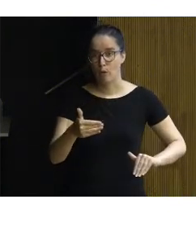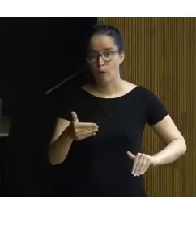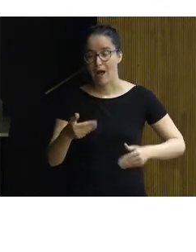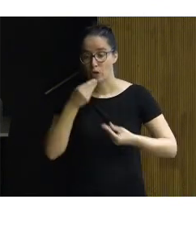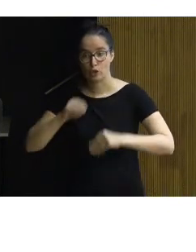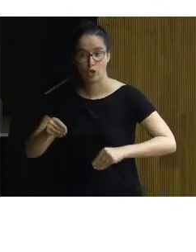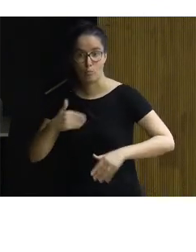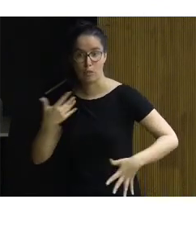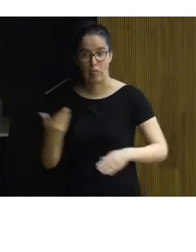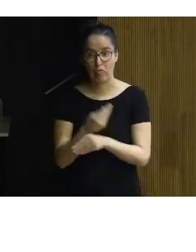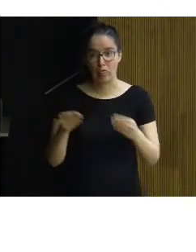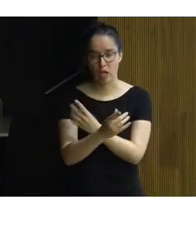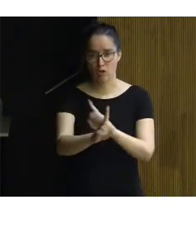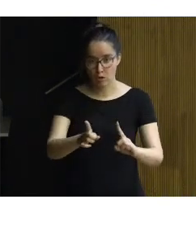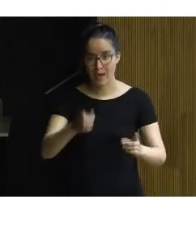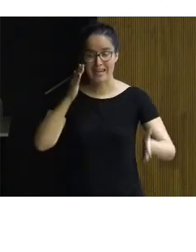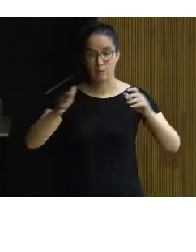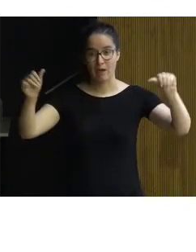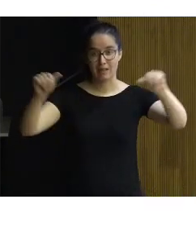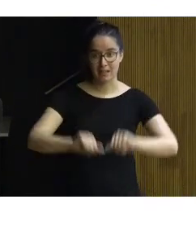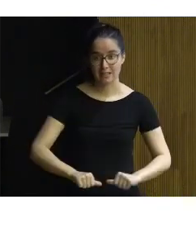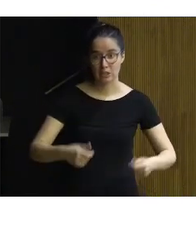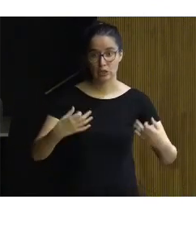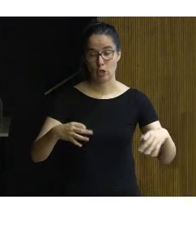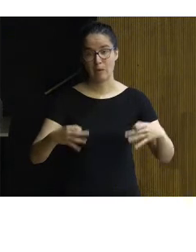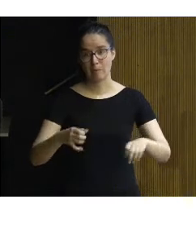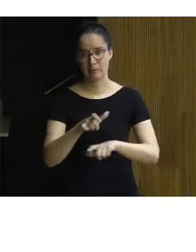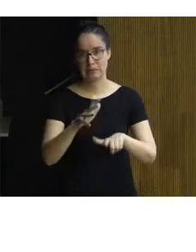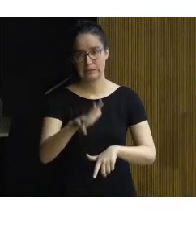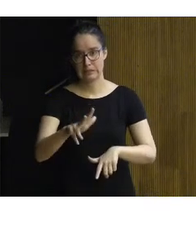a lo histórico y recordando que en épocas de crisis aumentan los amigos de lo ajeno.